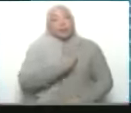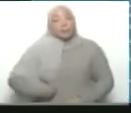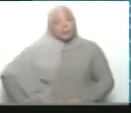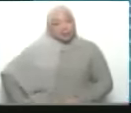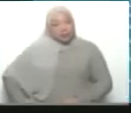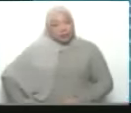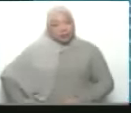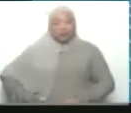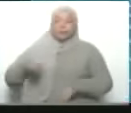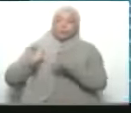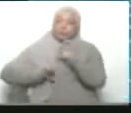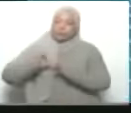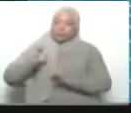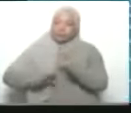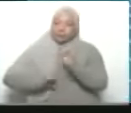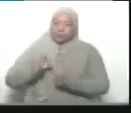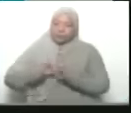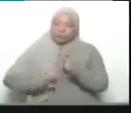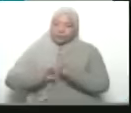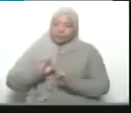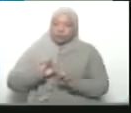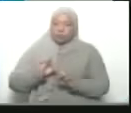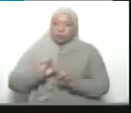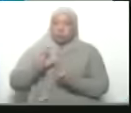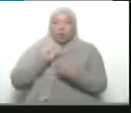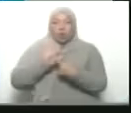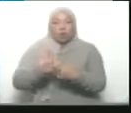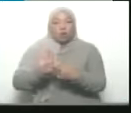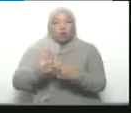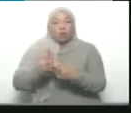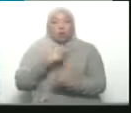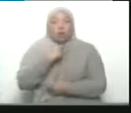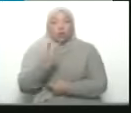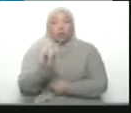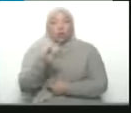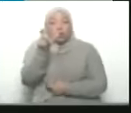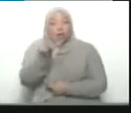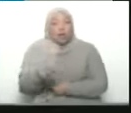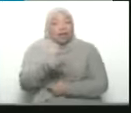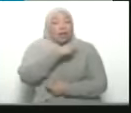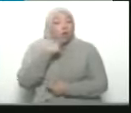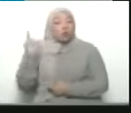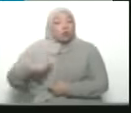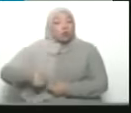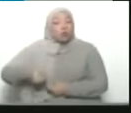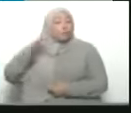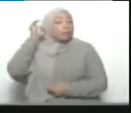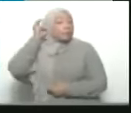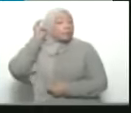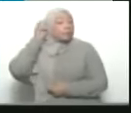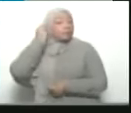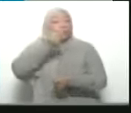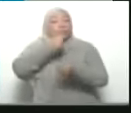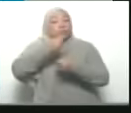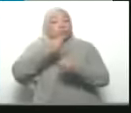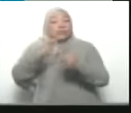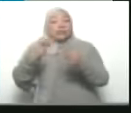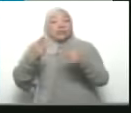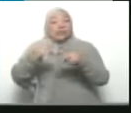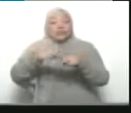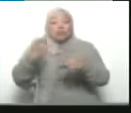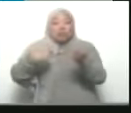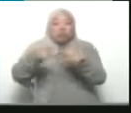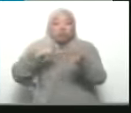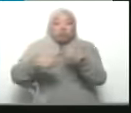seguimos revisando, vemos el portal de Sputnik News, la portavoz de la cancillería rusa, María Zajarova, dice, los mercados negros